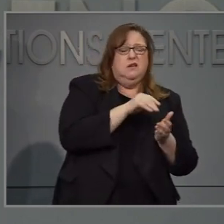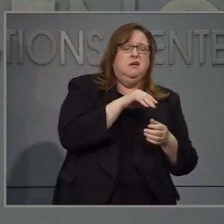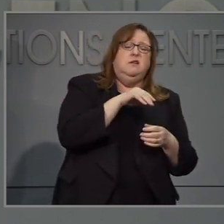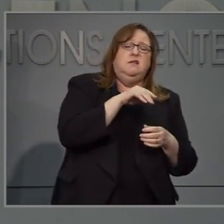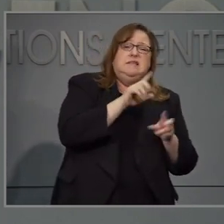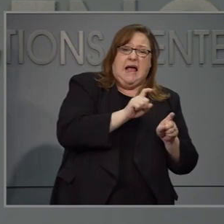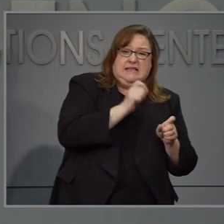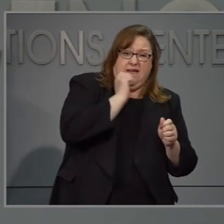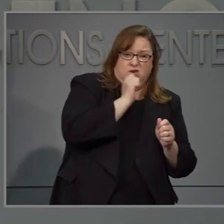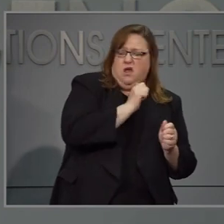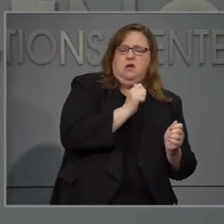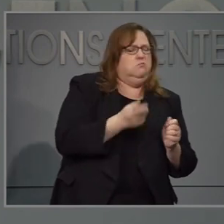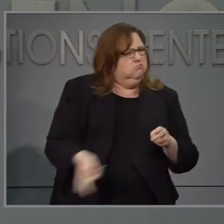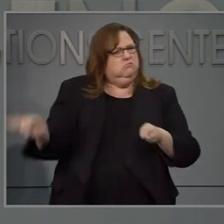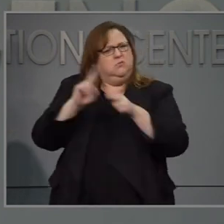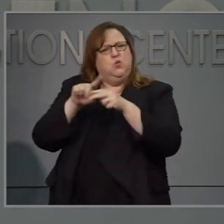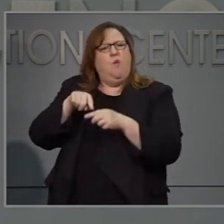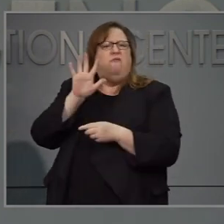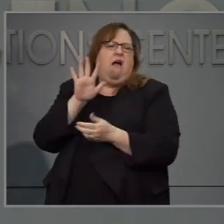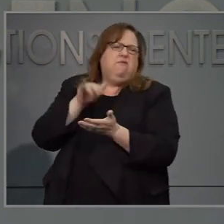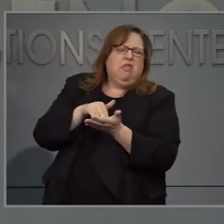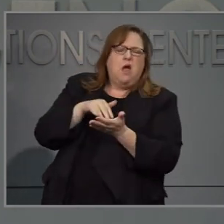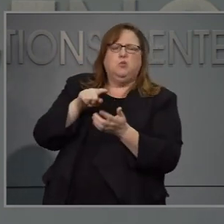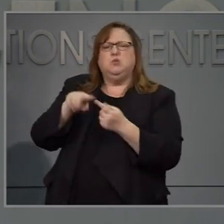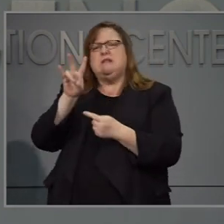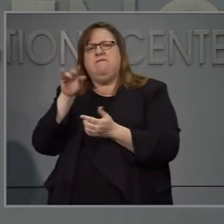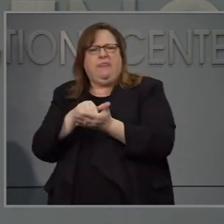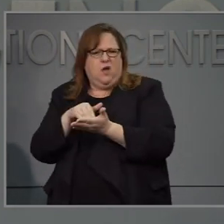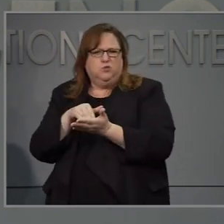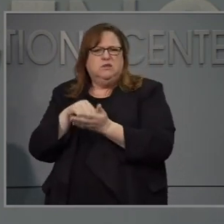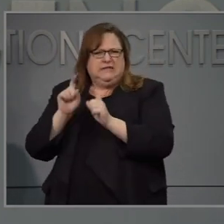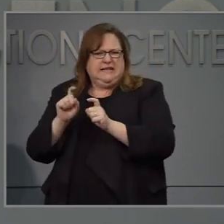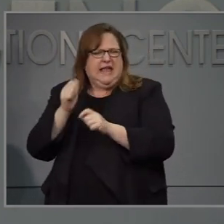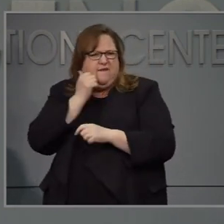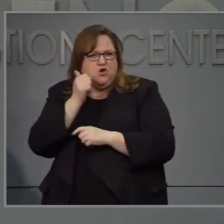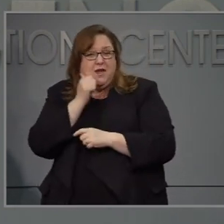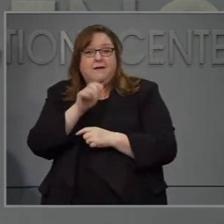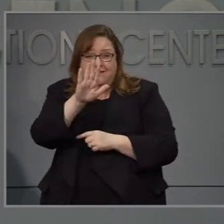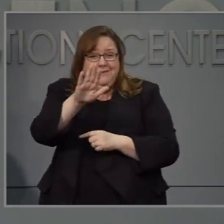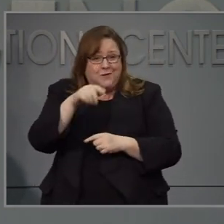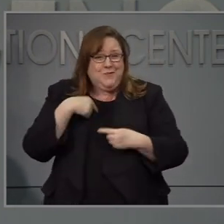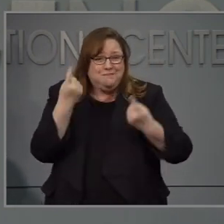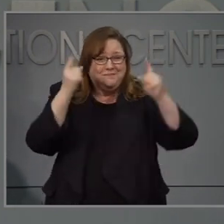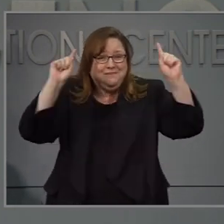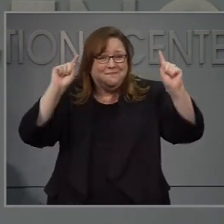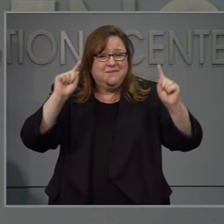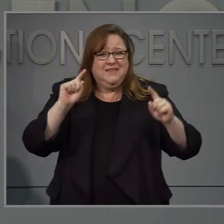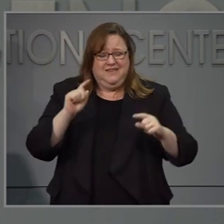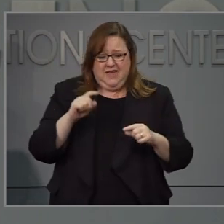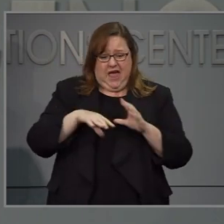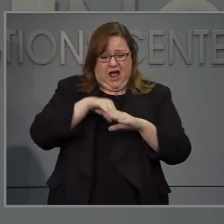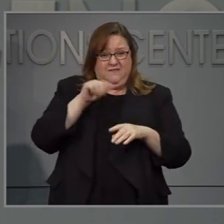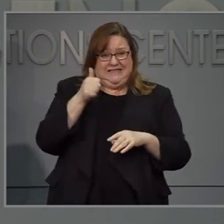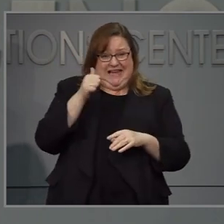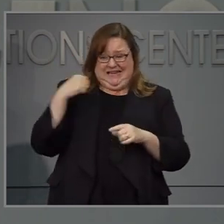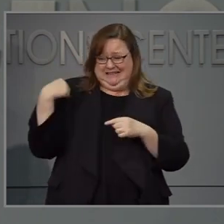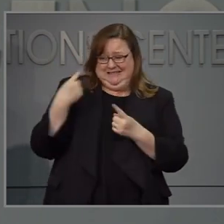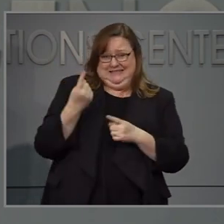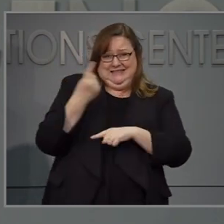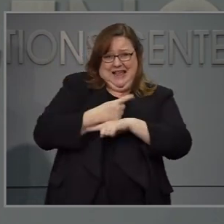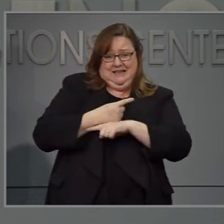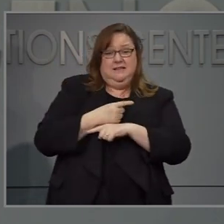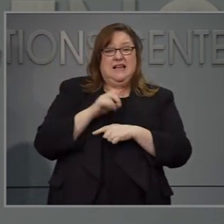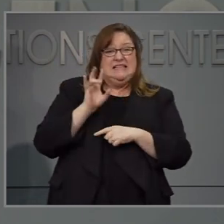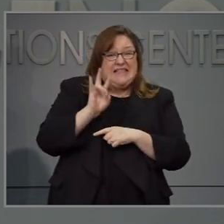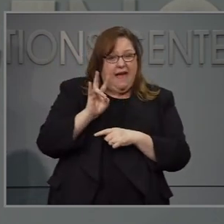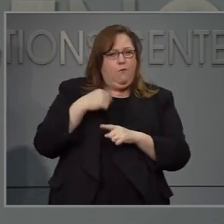cinco mil a siete mil por día. Y hemos cumplido esa meta. Ocho de los últimos diez días estamos haciendo casi